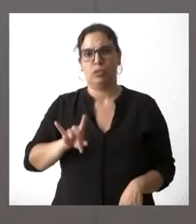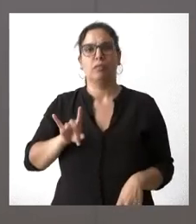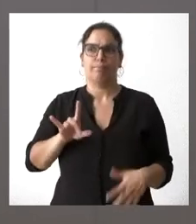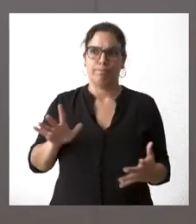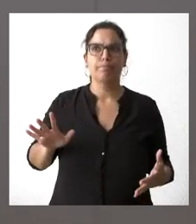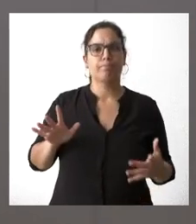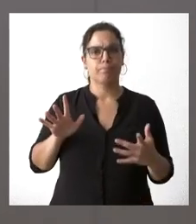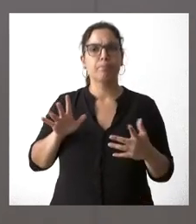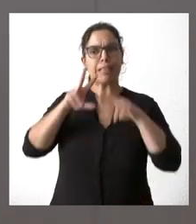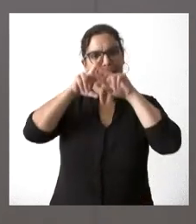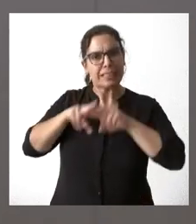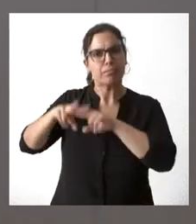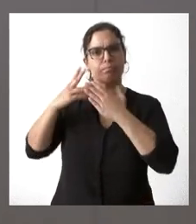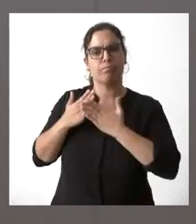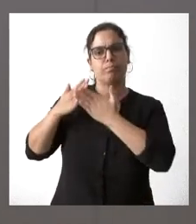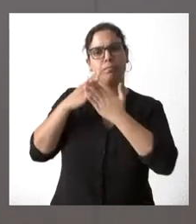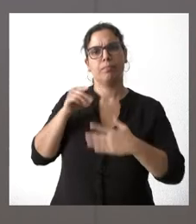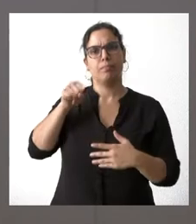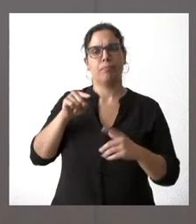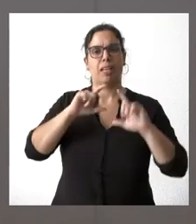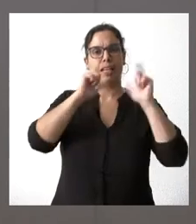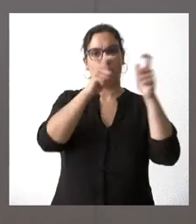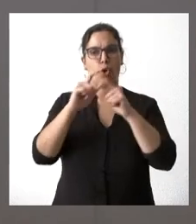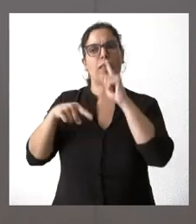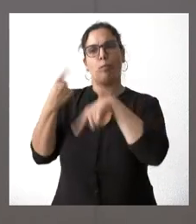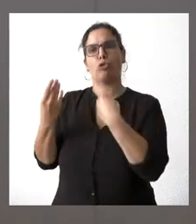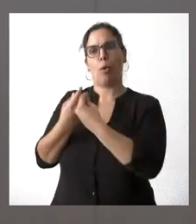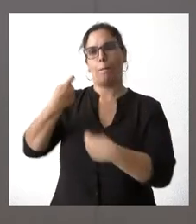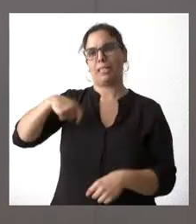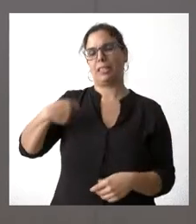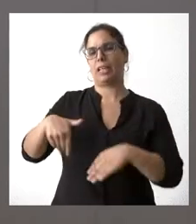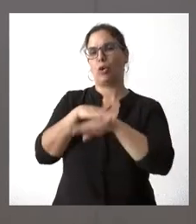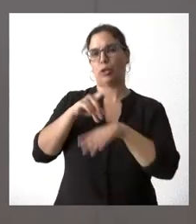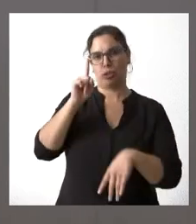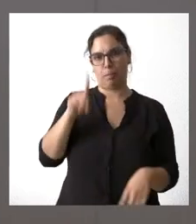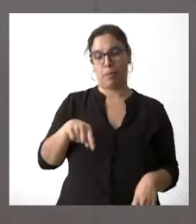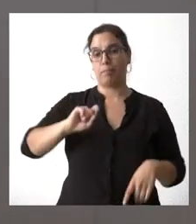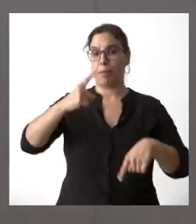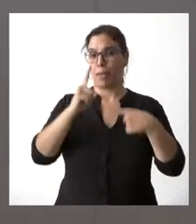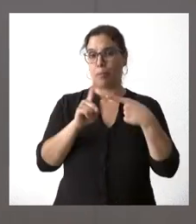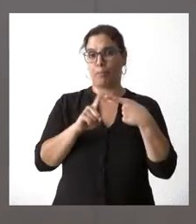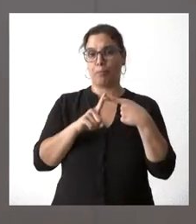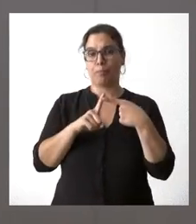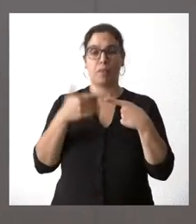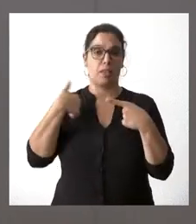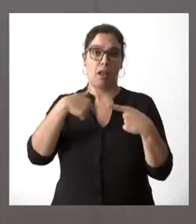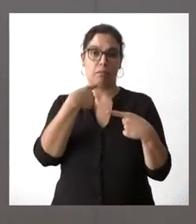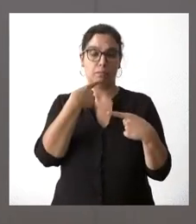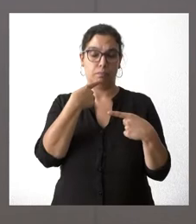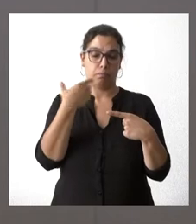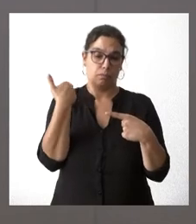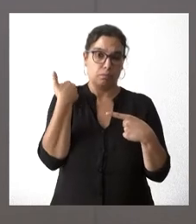de análisis en estas reuniones, y la que posteriormente tengamos con el presidente del Gobierno. En primer lugar, y ya lo anunció el